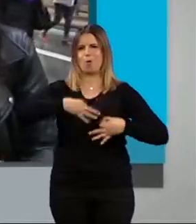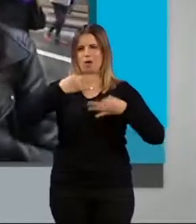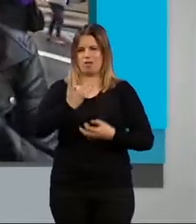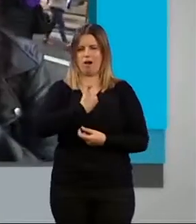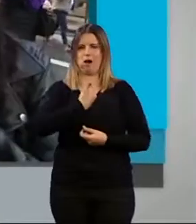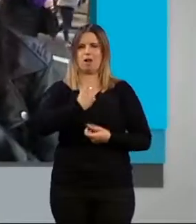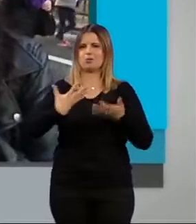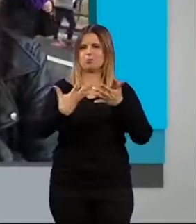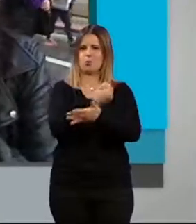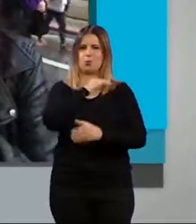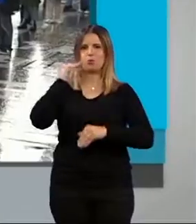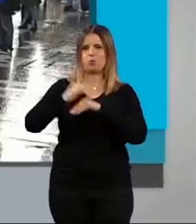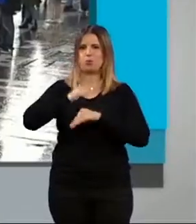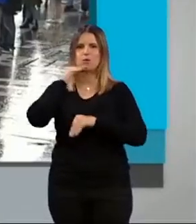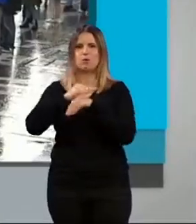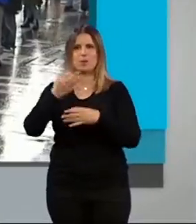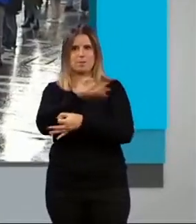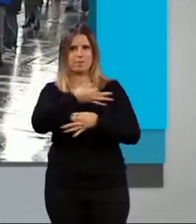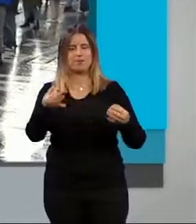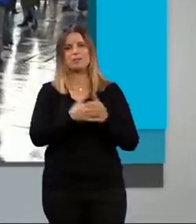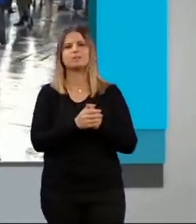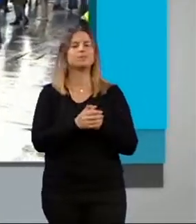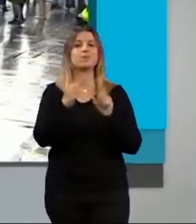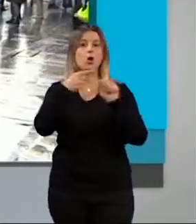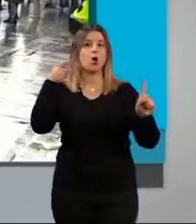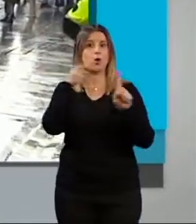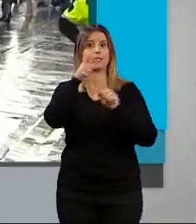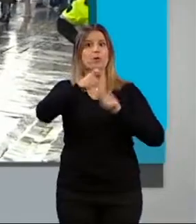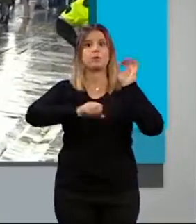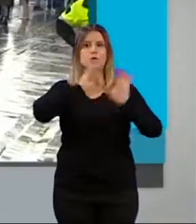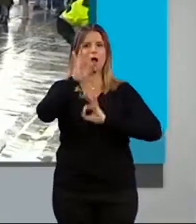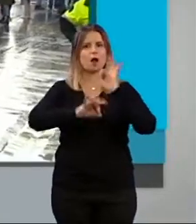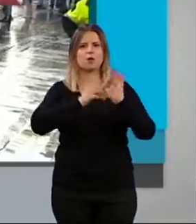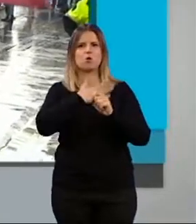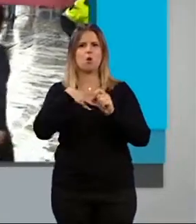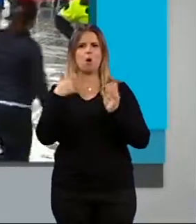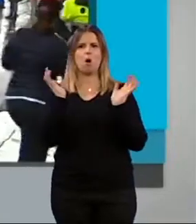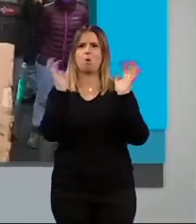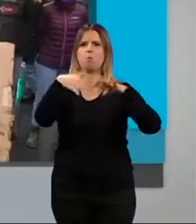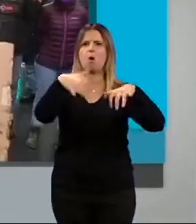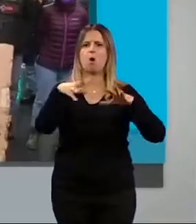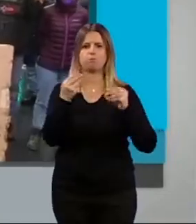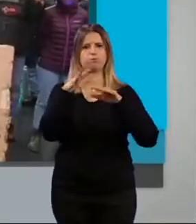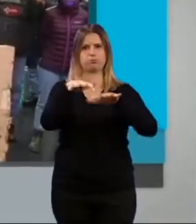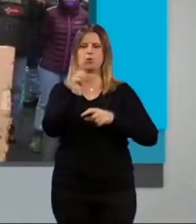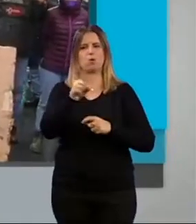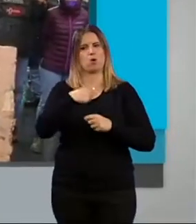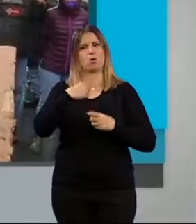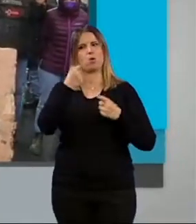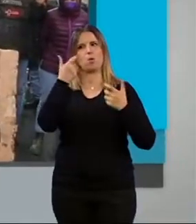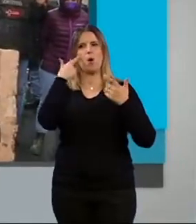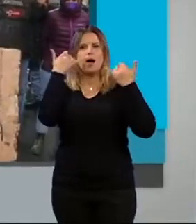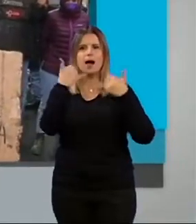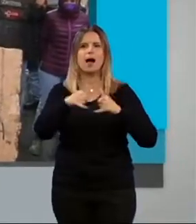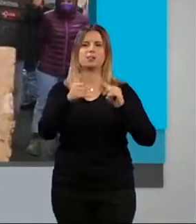que todo se está cumpliendo. La pretensión de las organizadoras es que no fuera un acto masivo sino simbólico, habiendo contactado las plataformas con